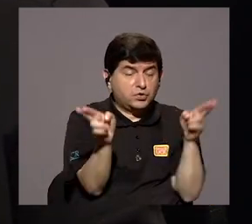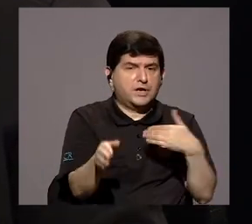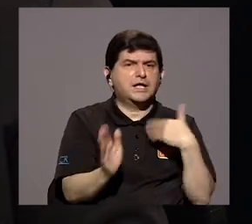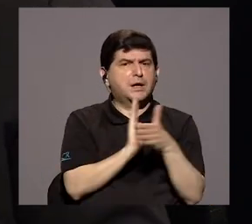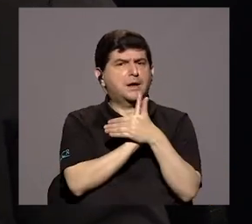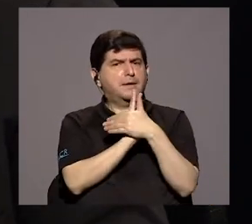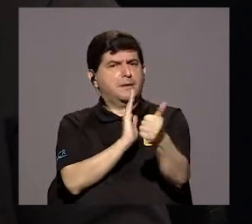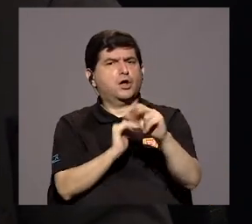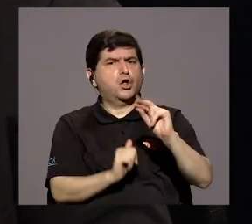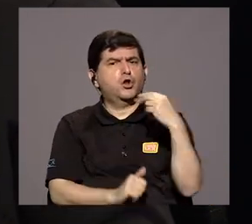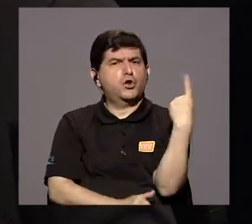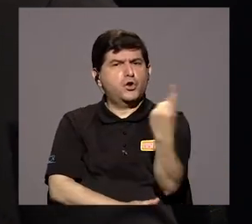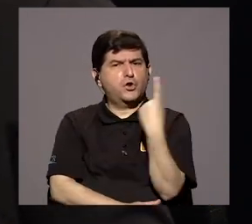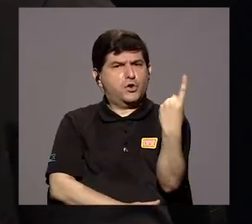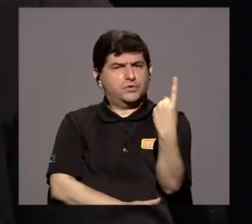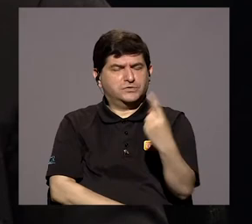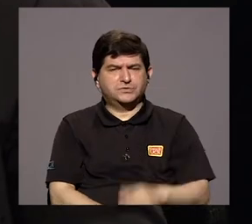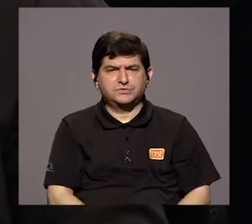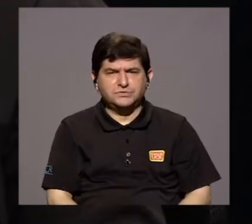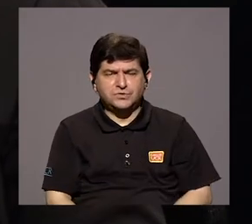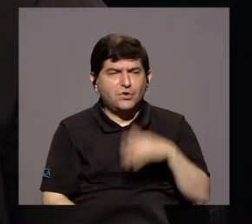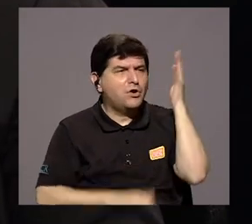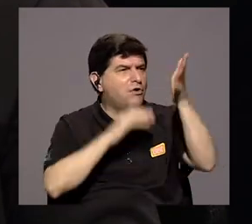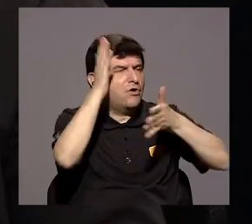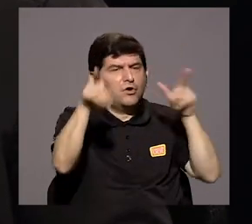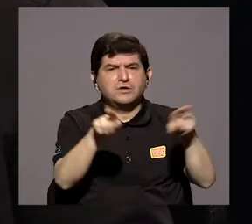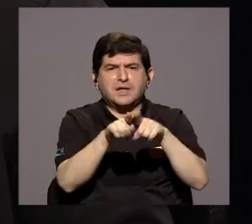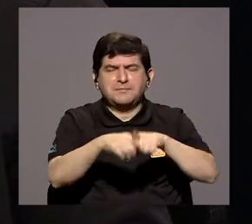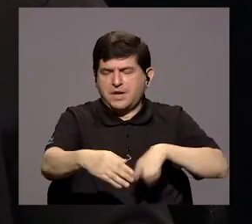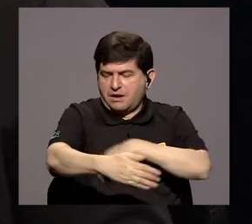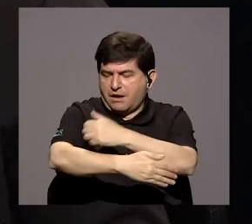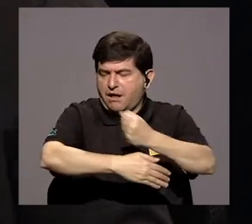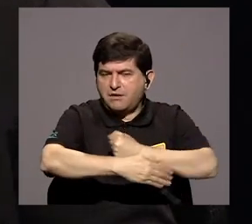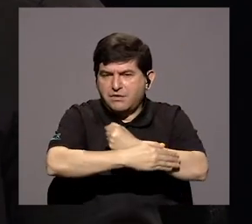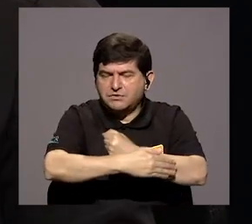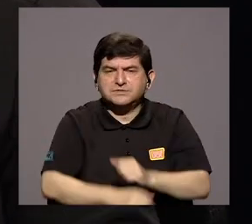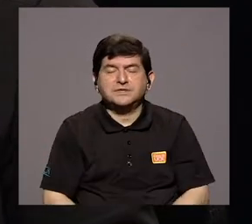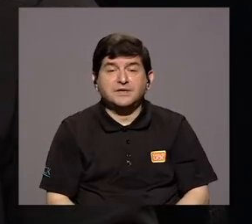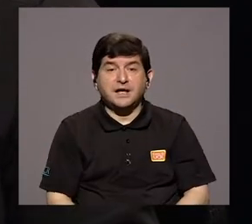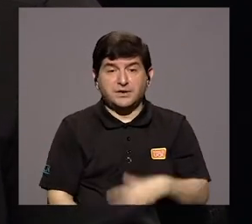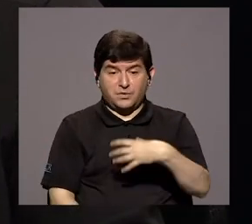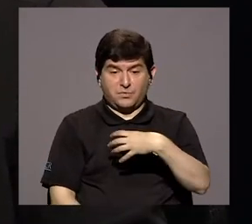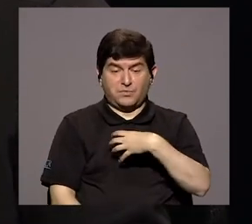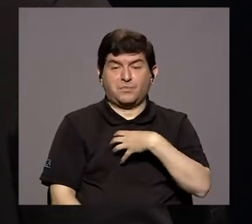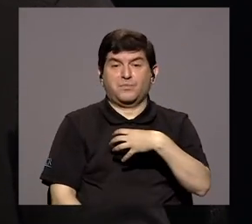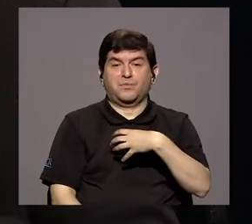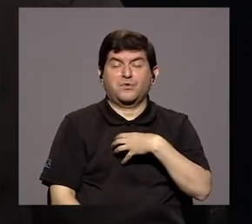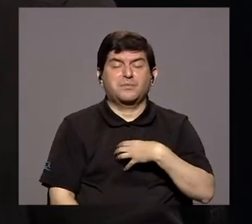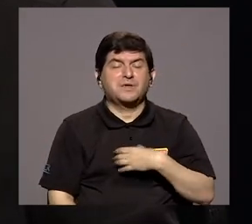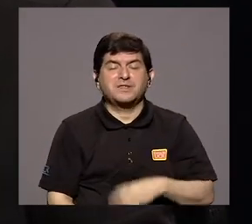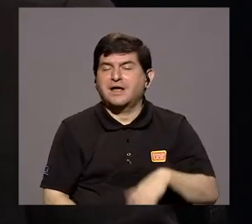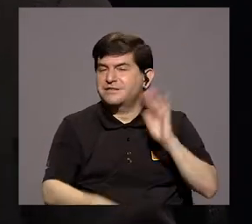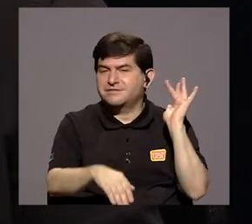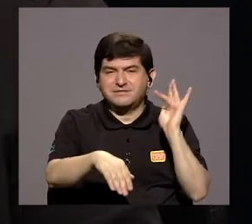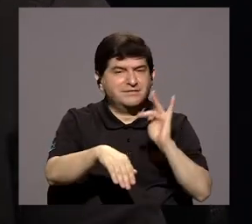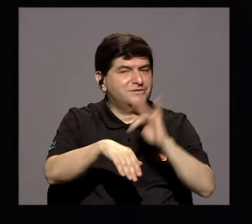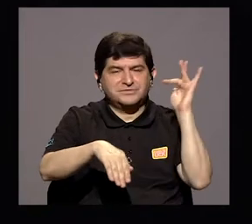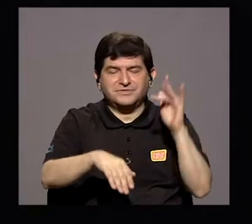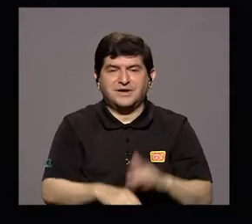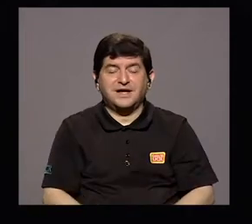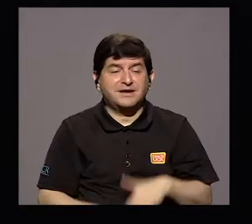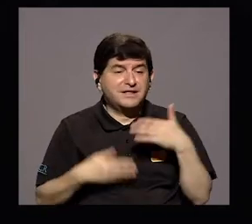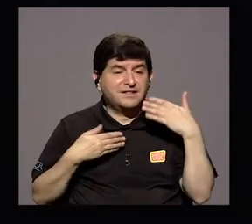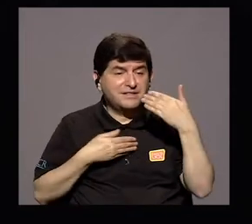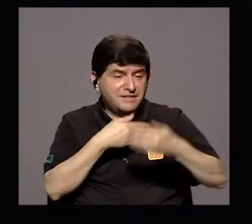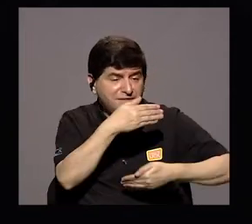potencial, no solamente desde la parte creativa, sino desde la cocina, ¿verdad? El rescate del patrimonio intangible, ¿verdad? ¿Cómo le transferimos esto a